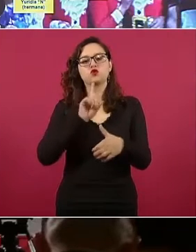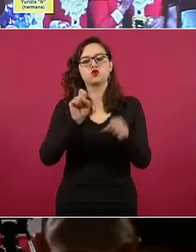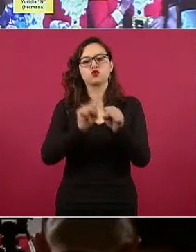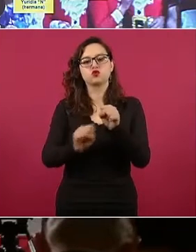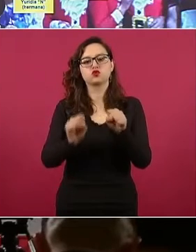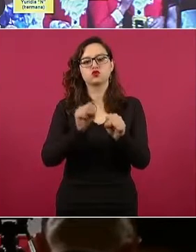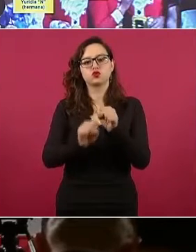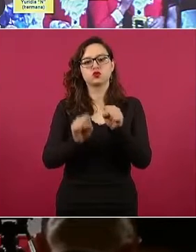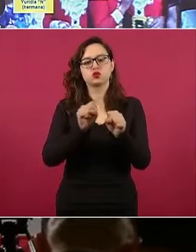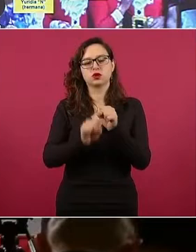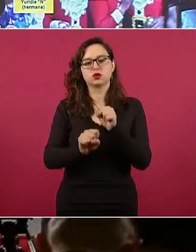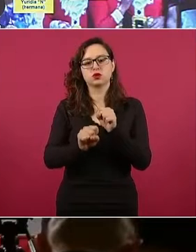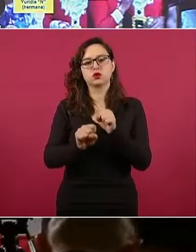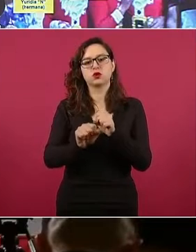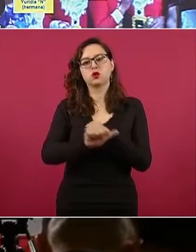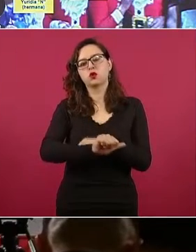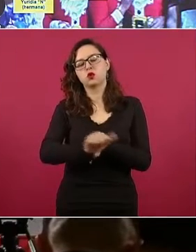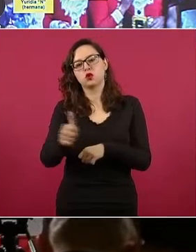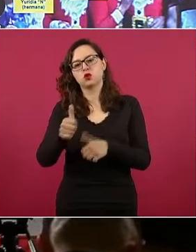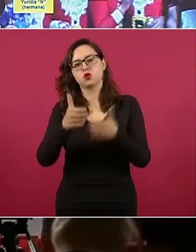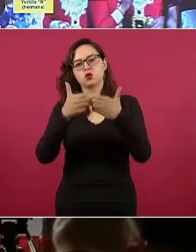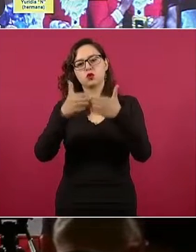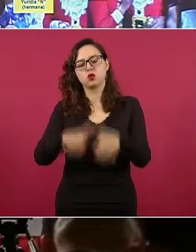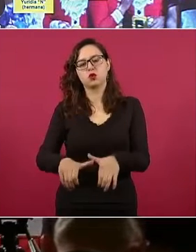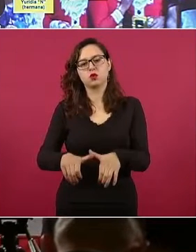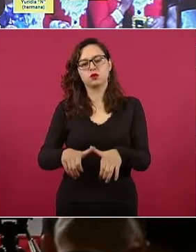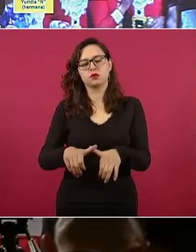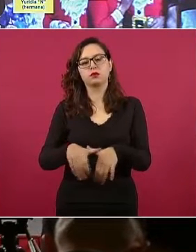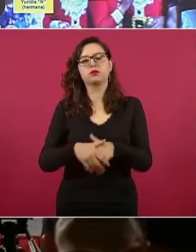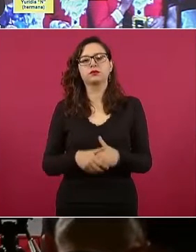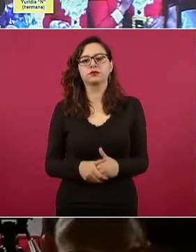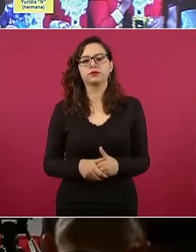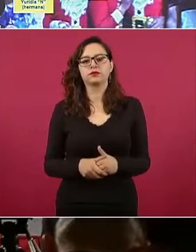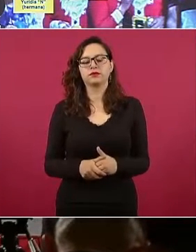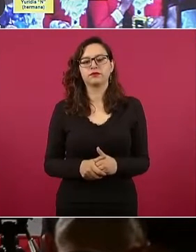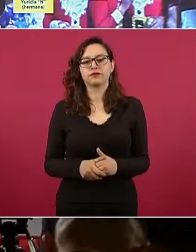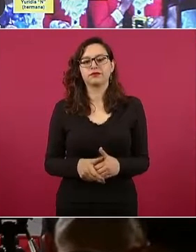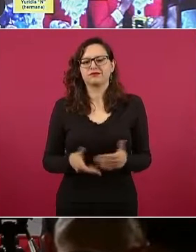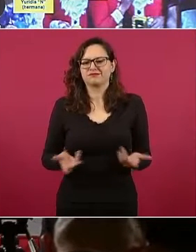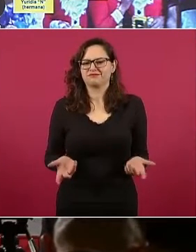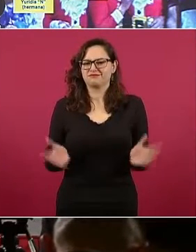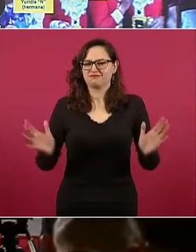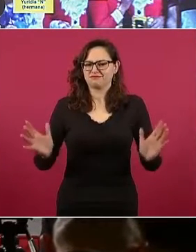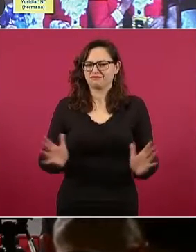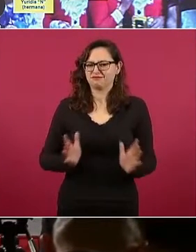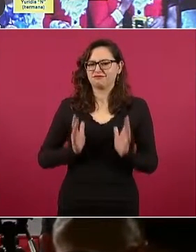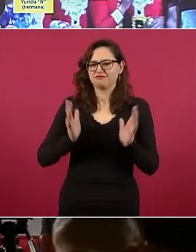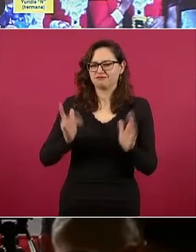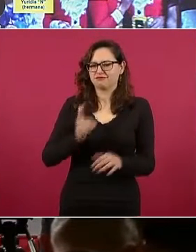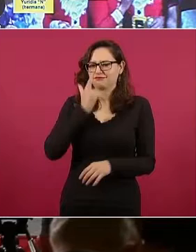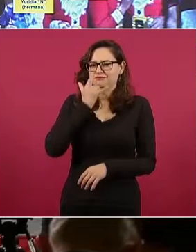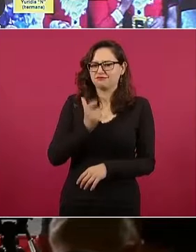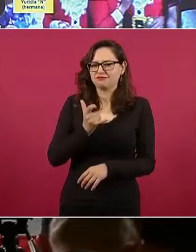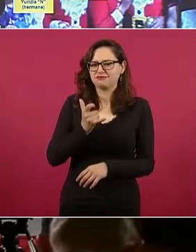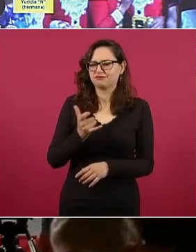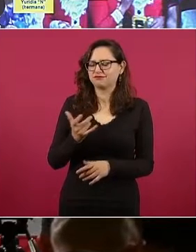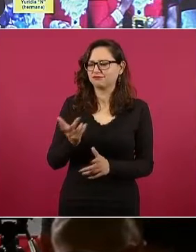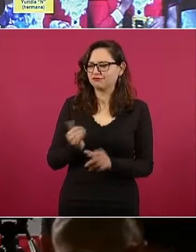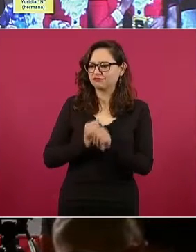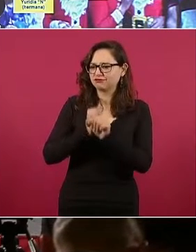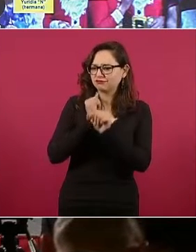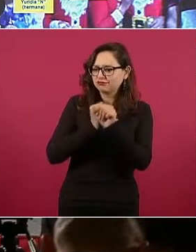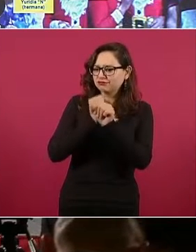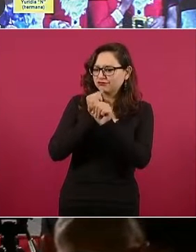sobrino y el otro cuñado. Desde el principio este hecho llamó la atención de la autoridad investigadora